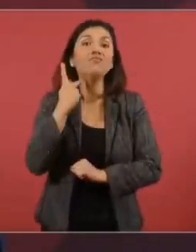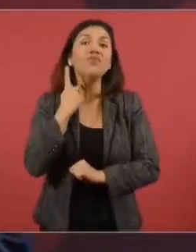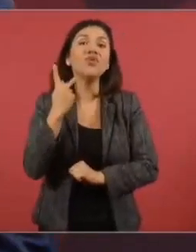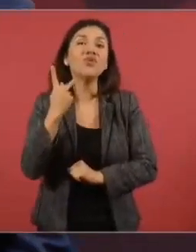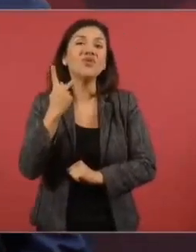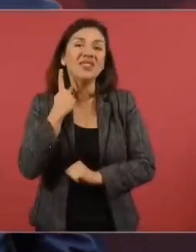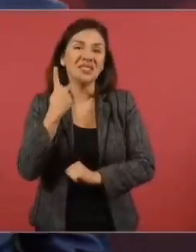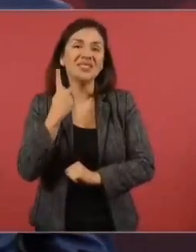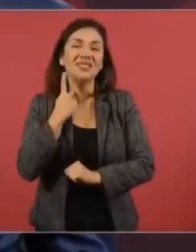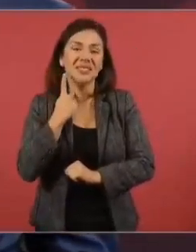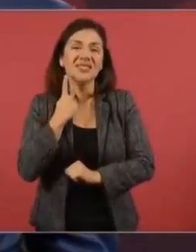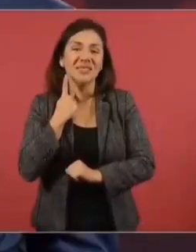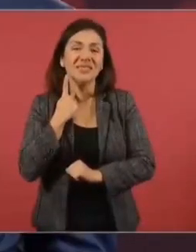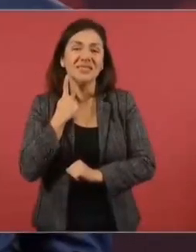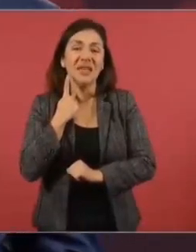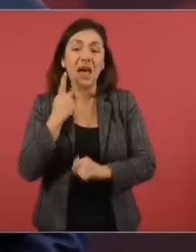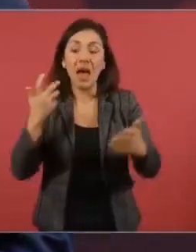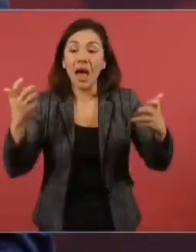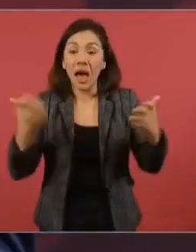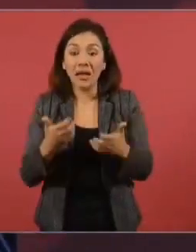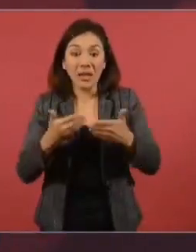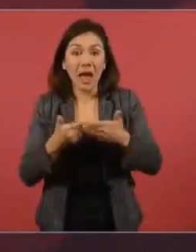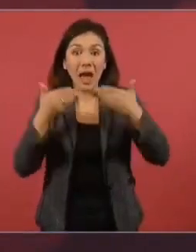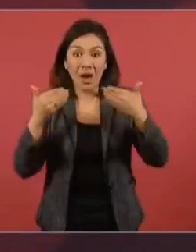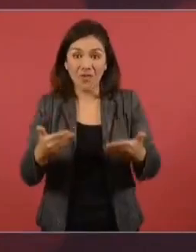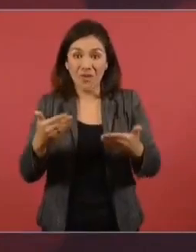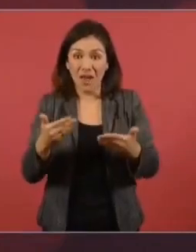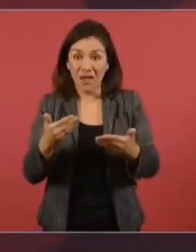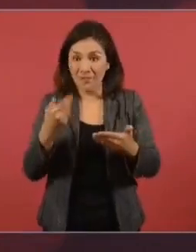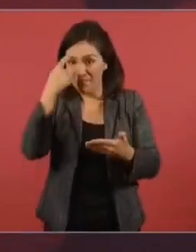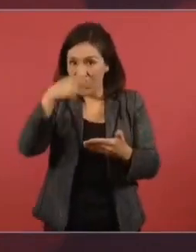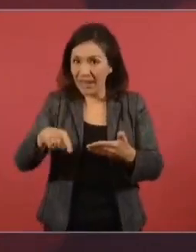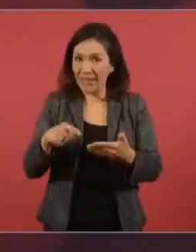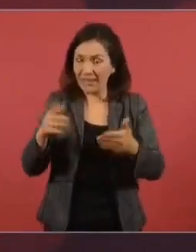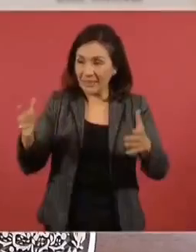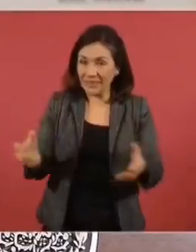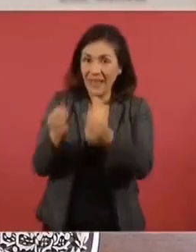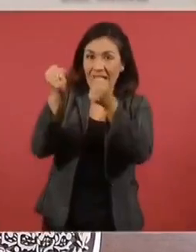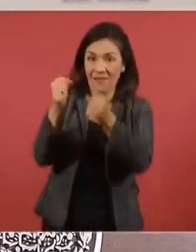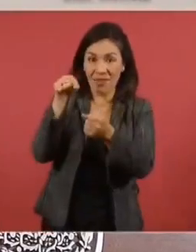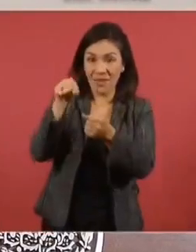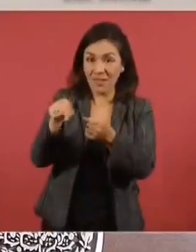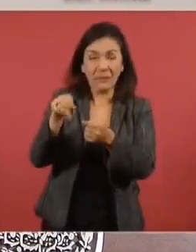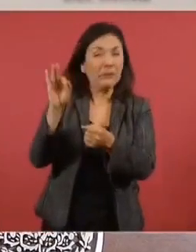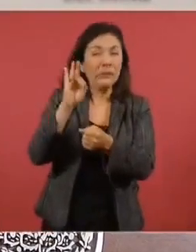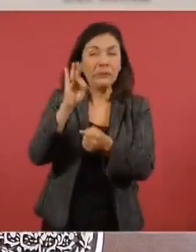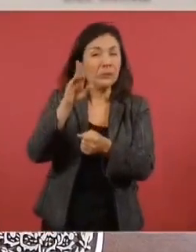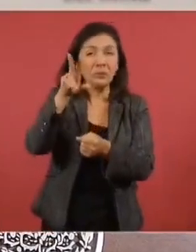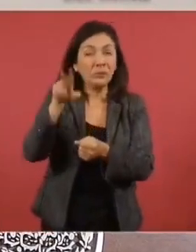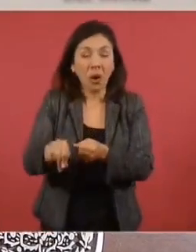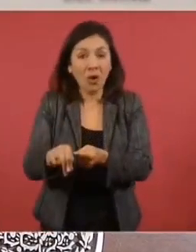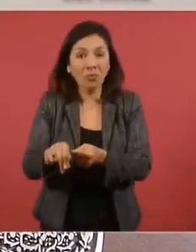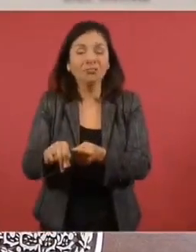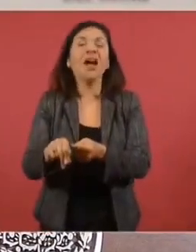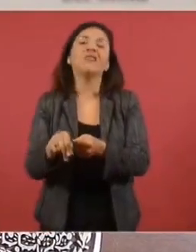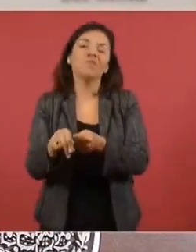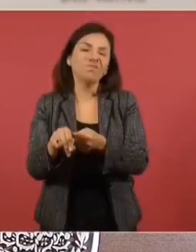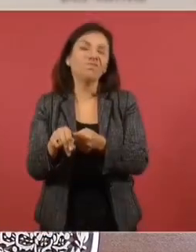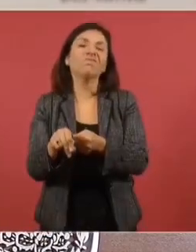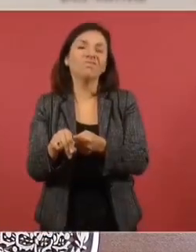que se está llevando a cabo, entonces sí,